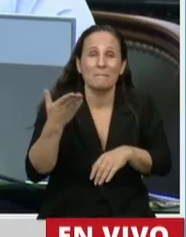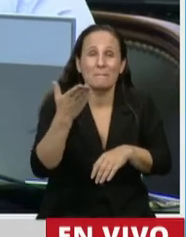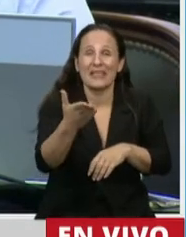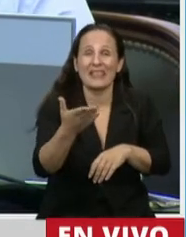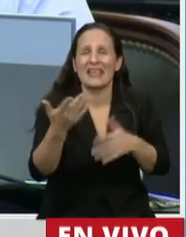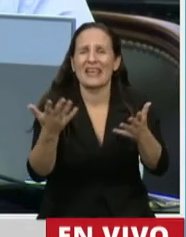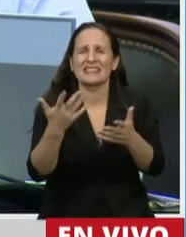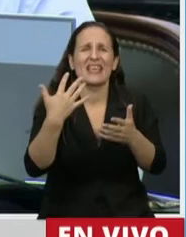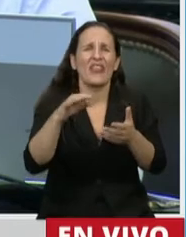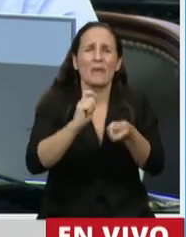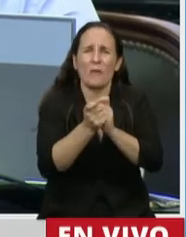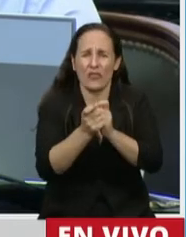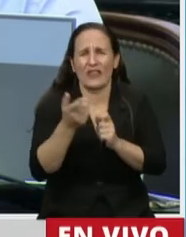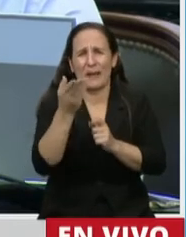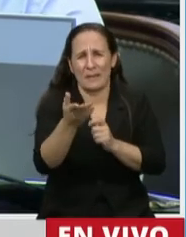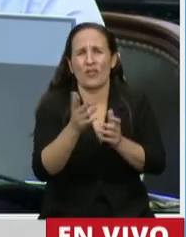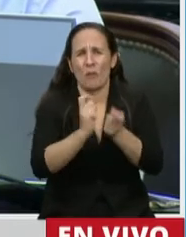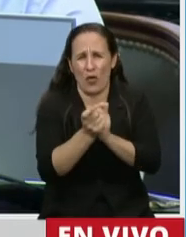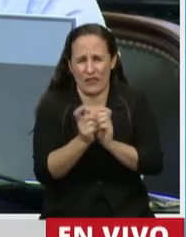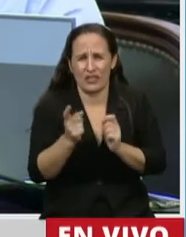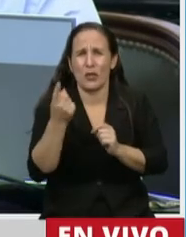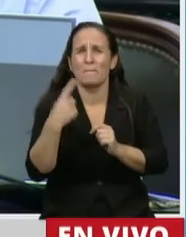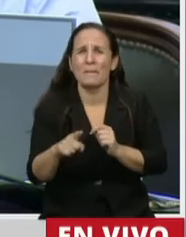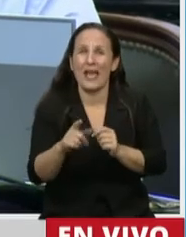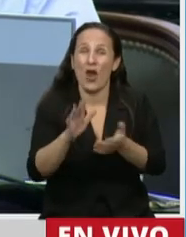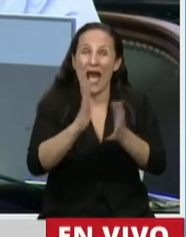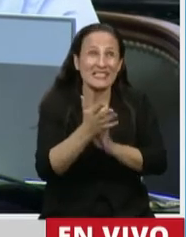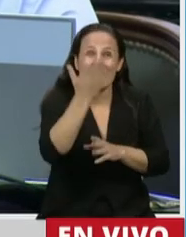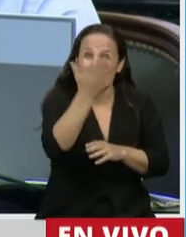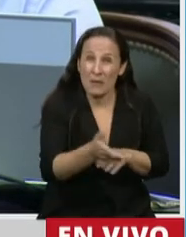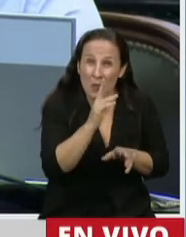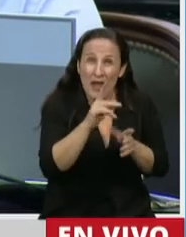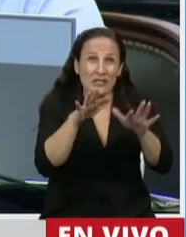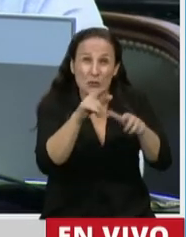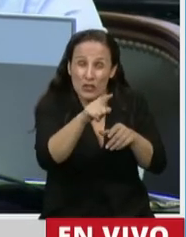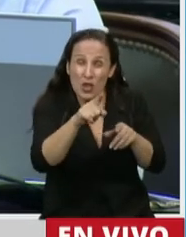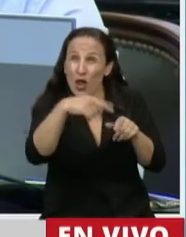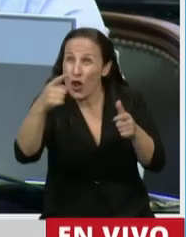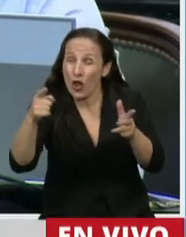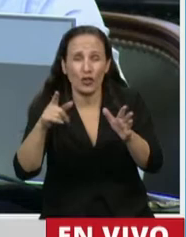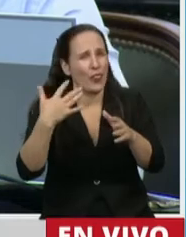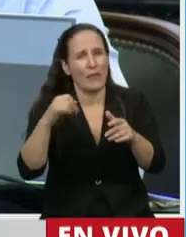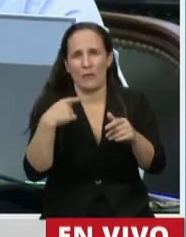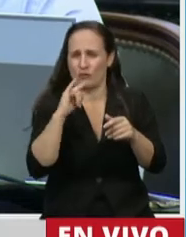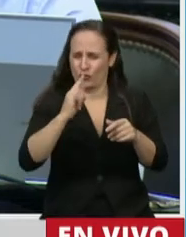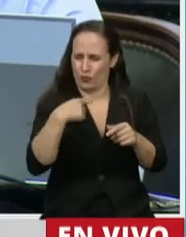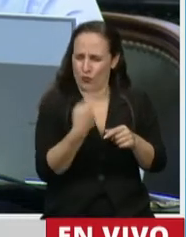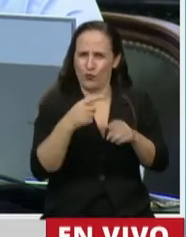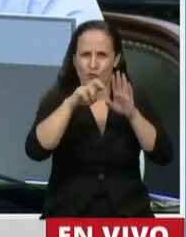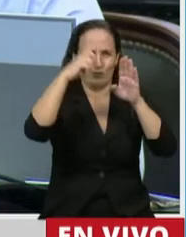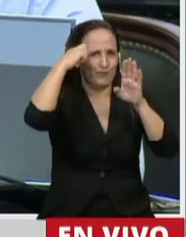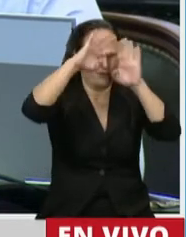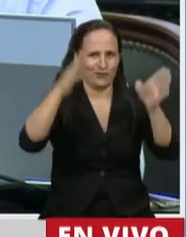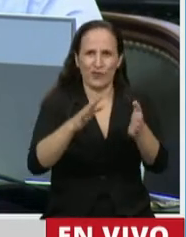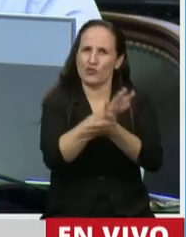si hay que modificarlo, modifiquémoslo, pero el problema de las Luisas, tenemos que solucionarlo, podemos solucionarlo nosotros, lo único